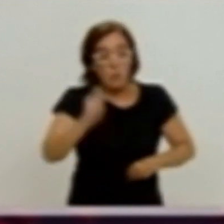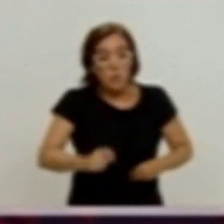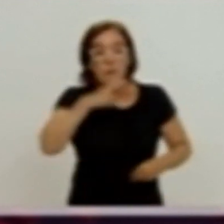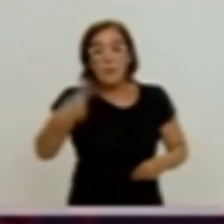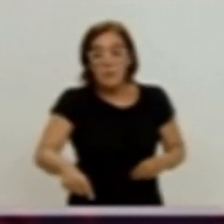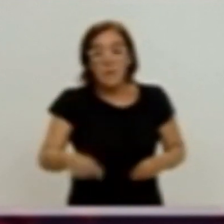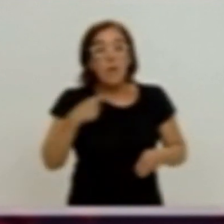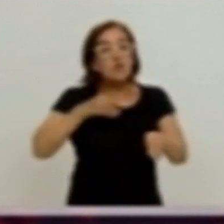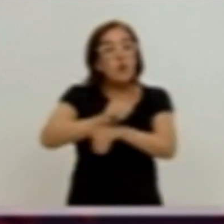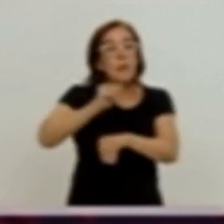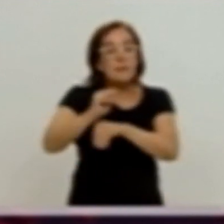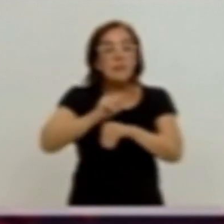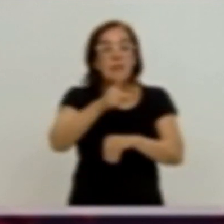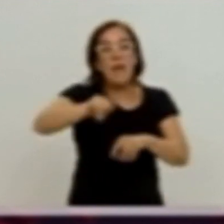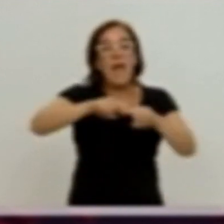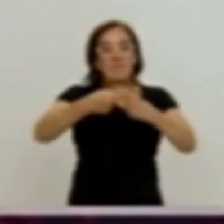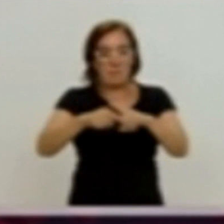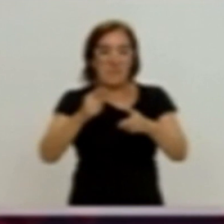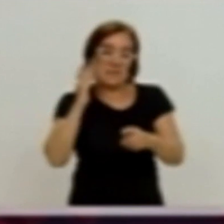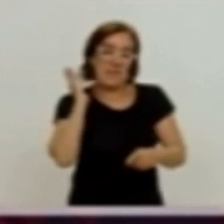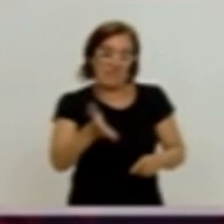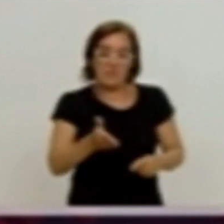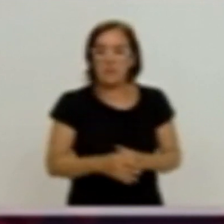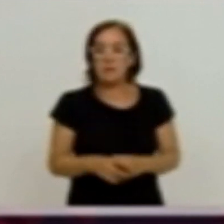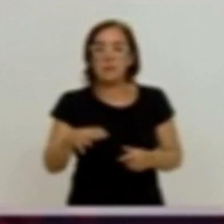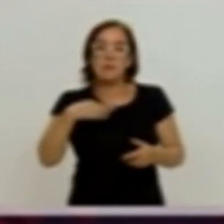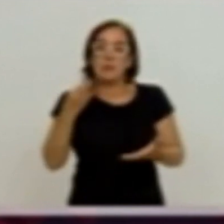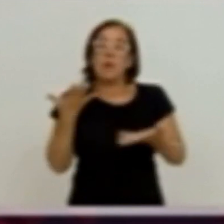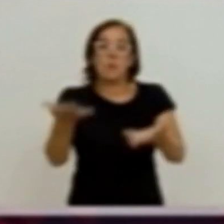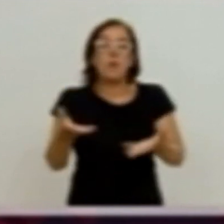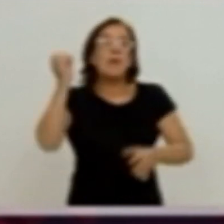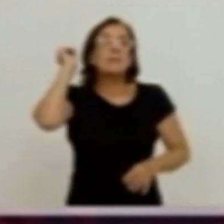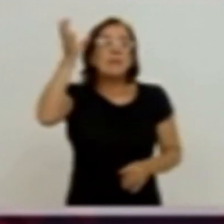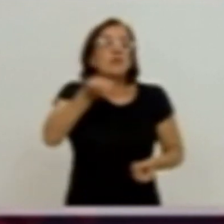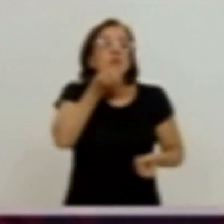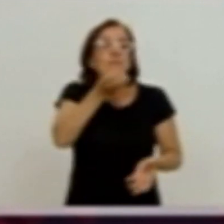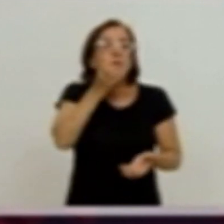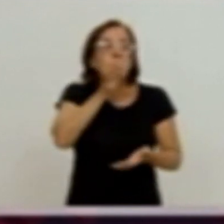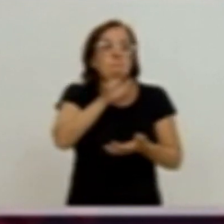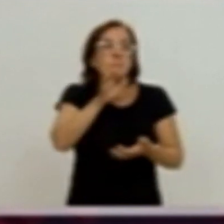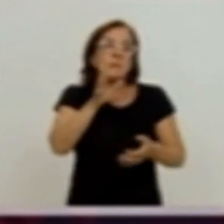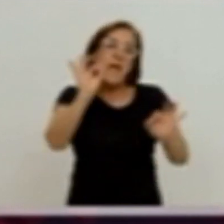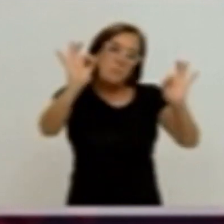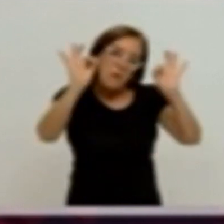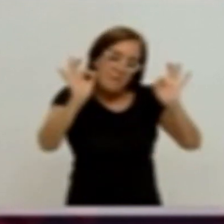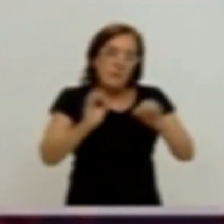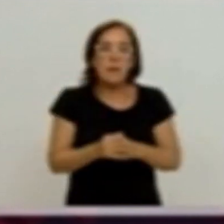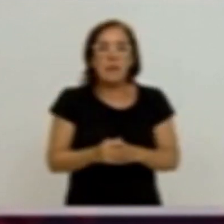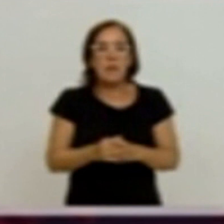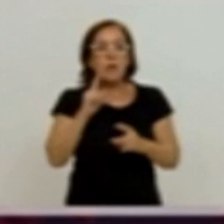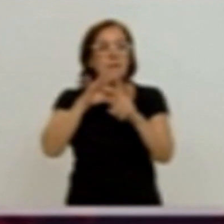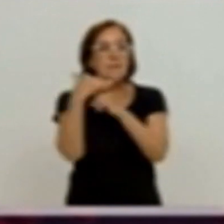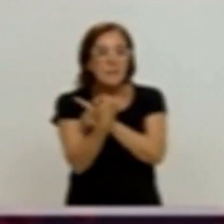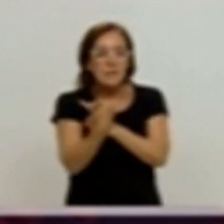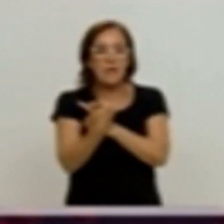Rusia y subvencionará a las familias afectadas. Les vamos a ofrecer una sesión informativa específica sobre la